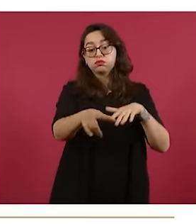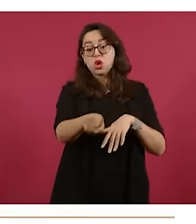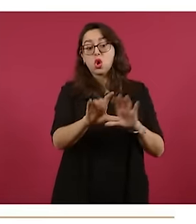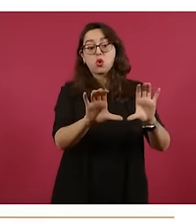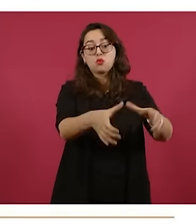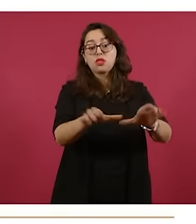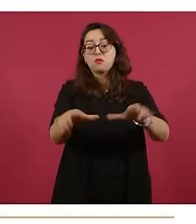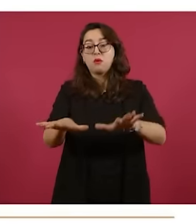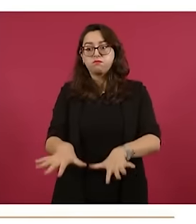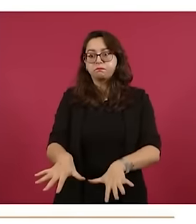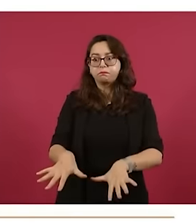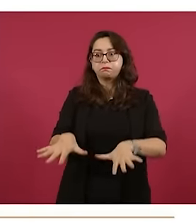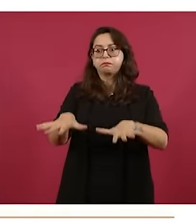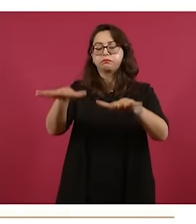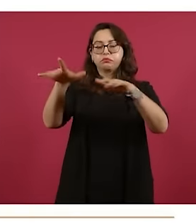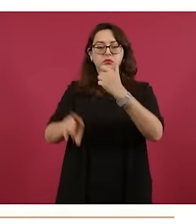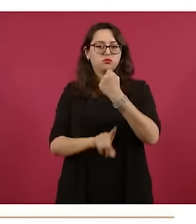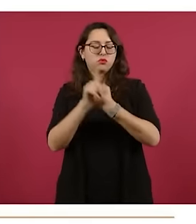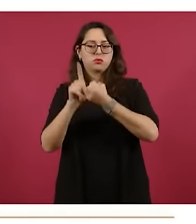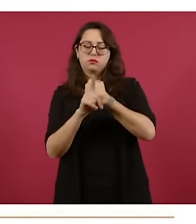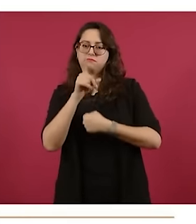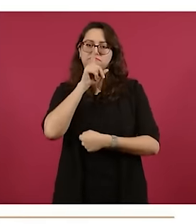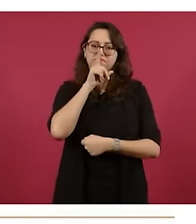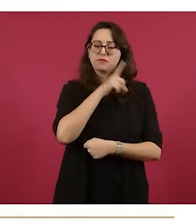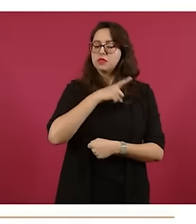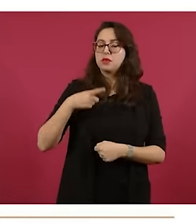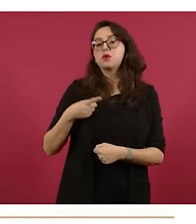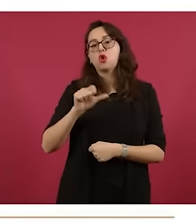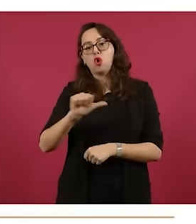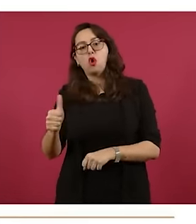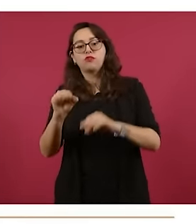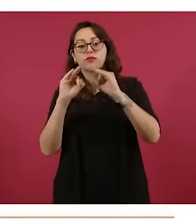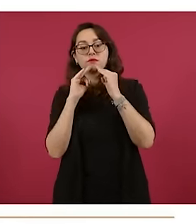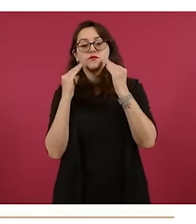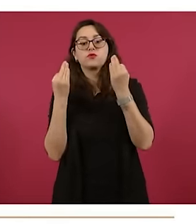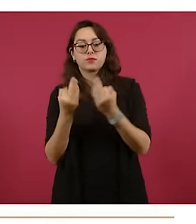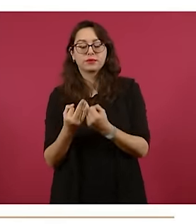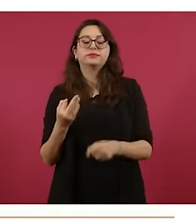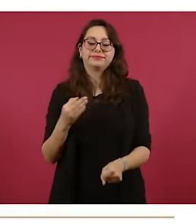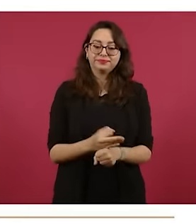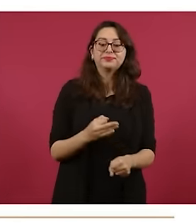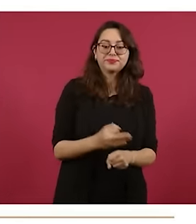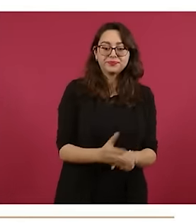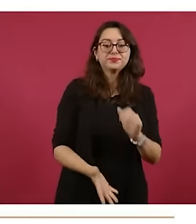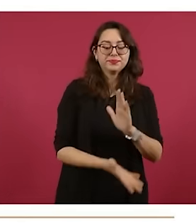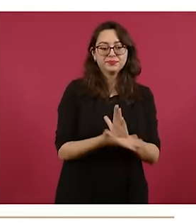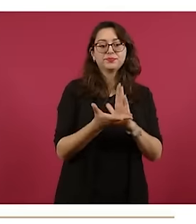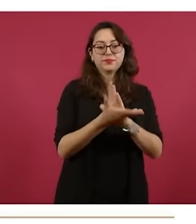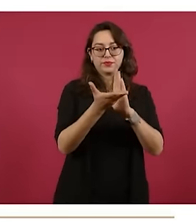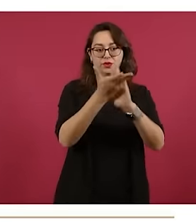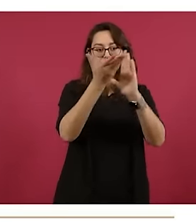construyendo esta presa para garantizar el abastecimiento de agua para la zona